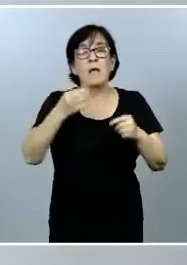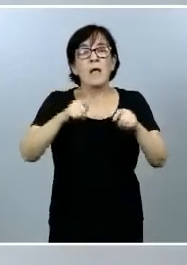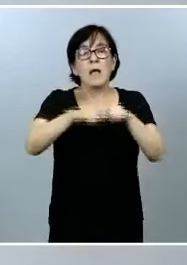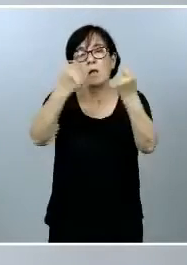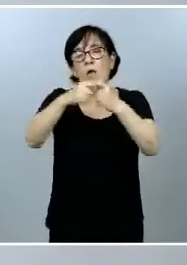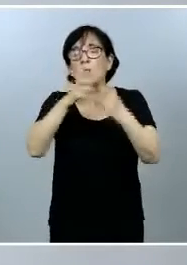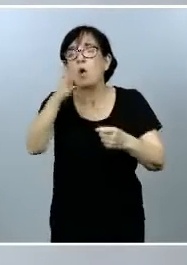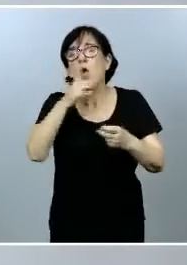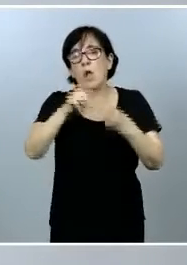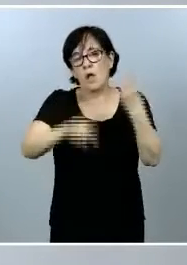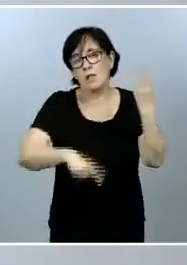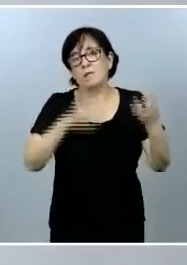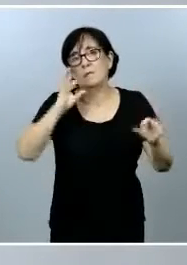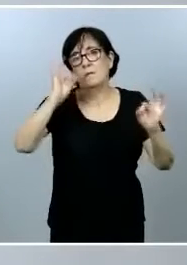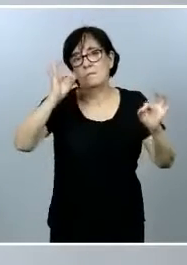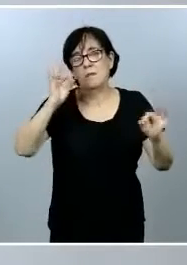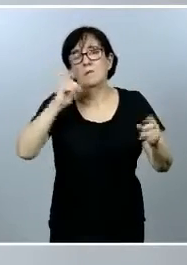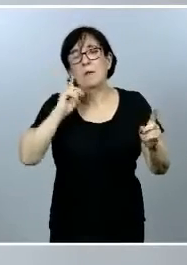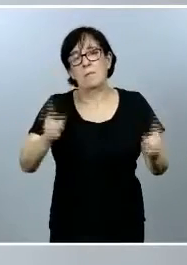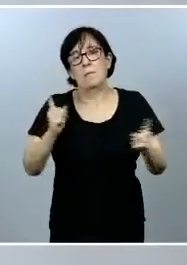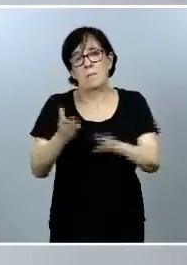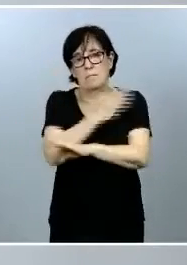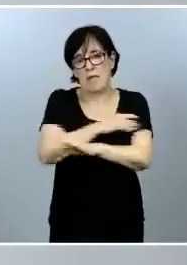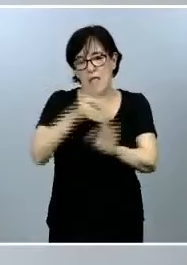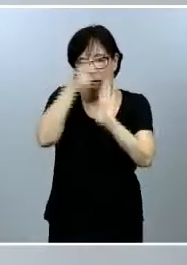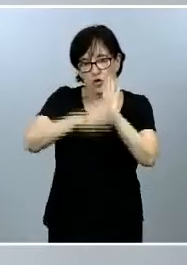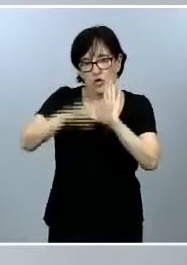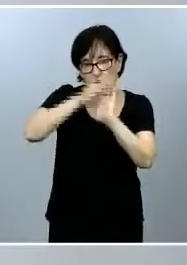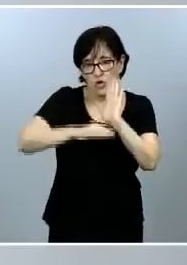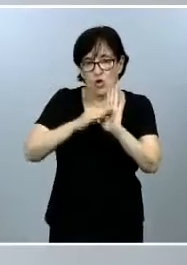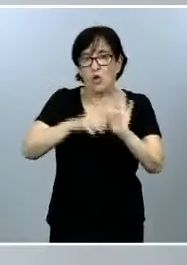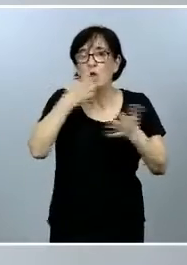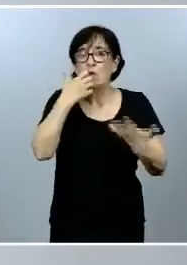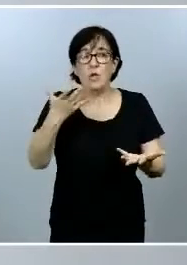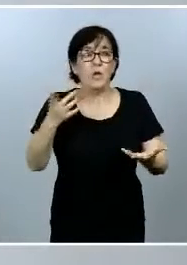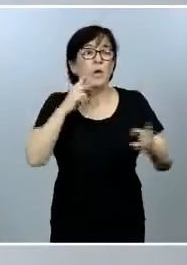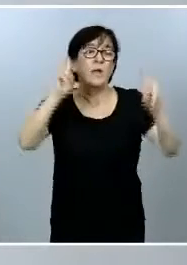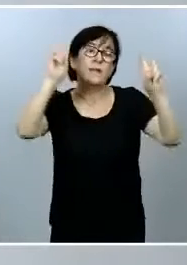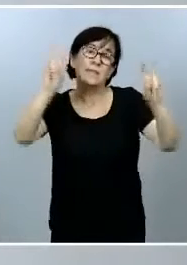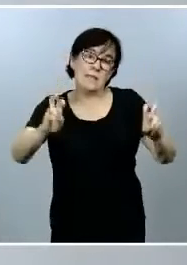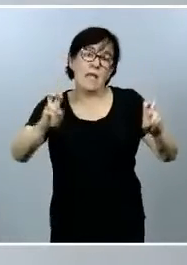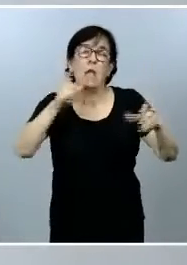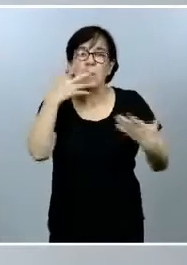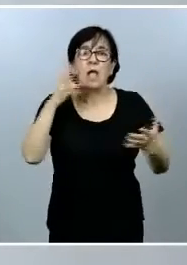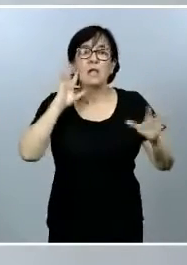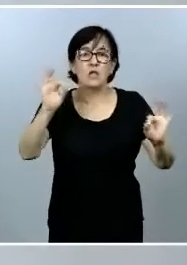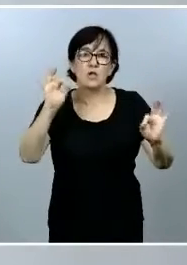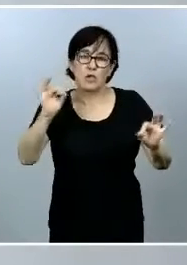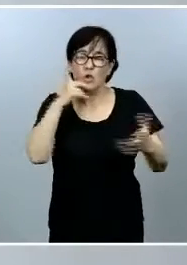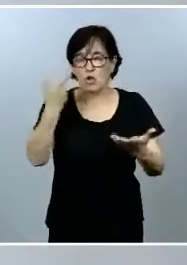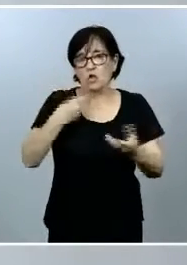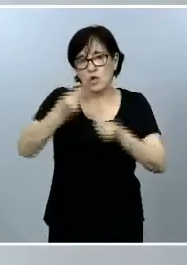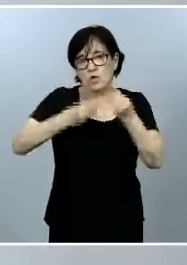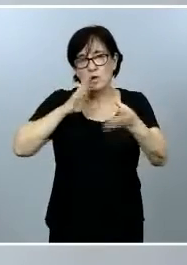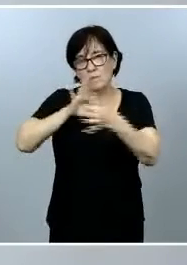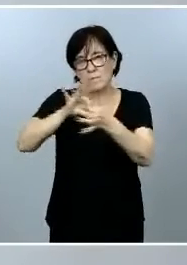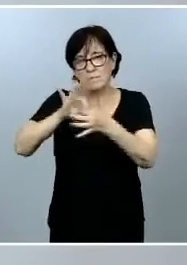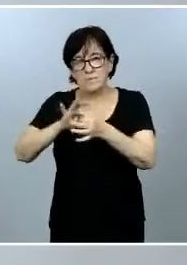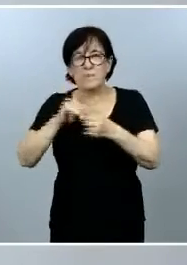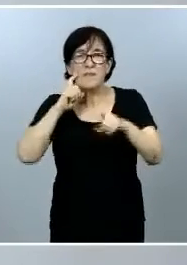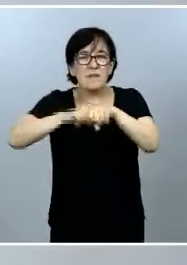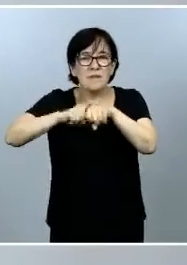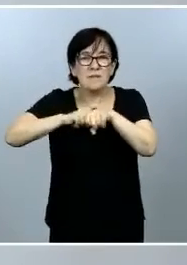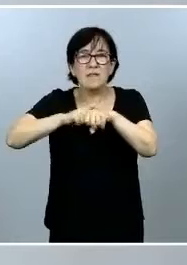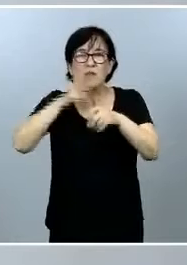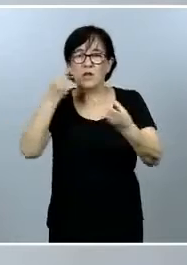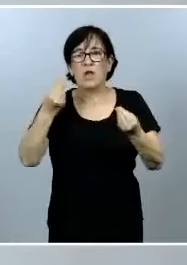razones expresamente previstas en la norma. Cuestiones que normalmente tendrían que ver con aspectos relacionados